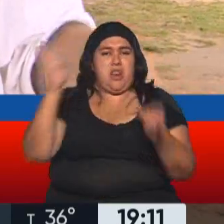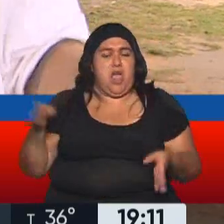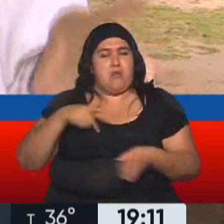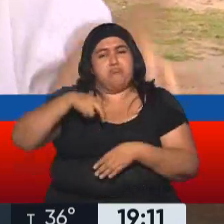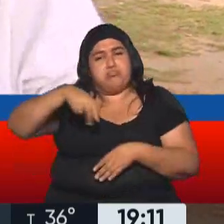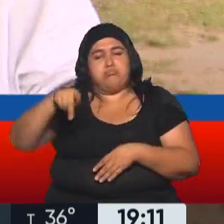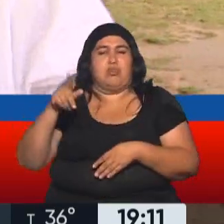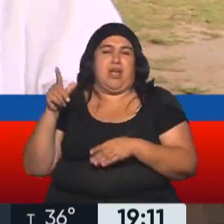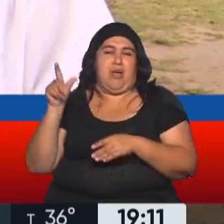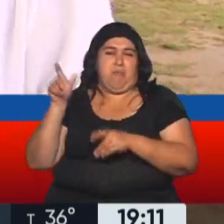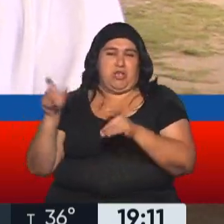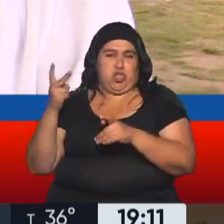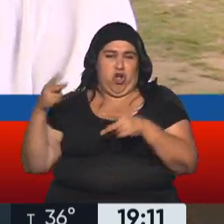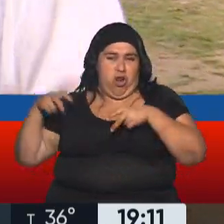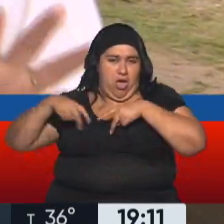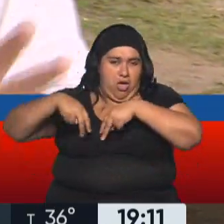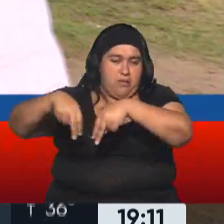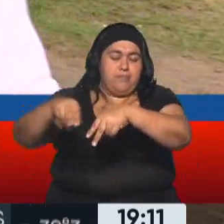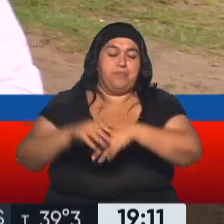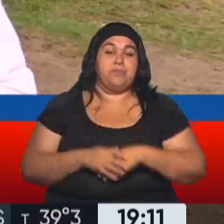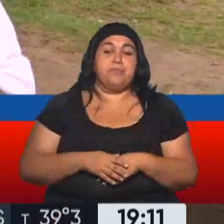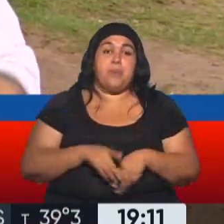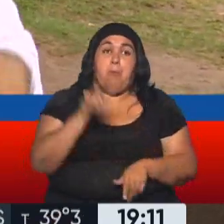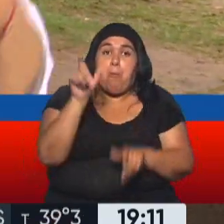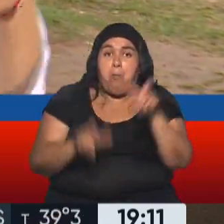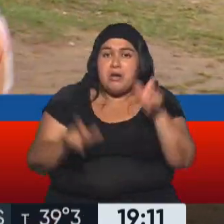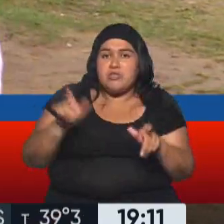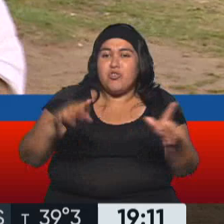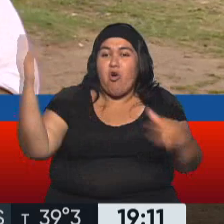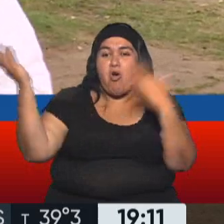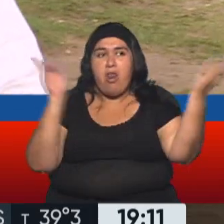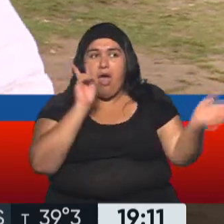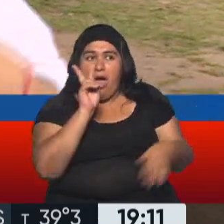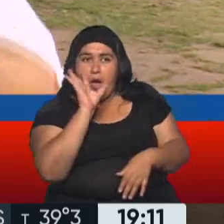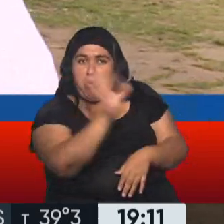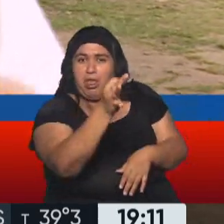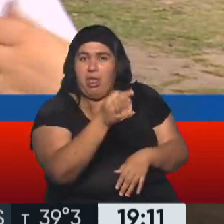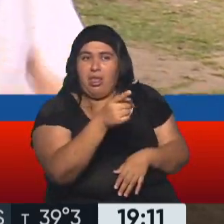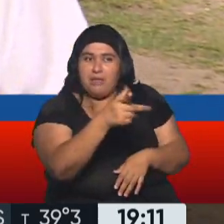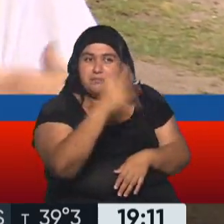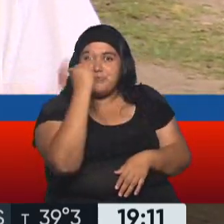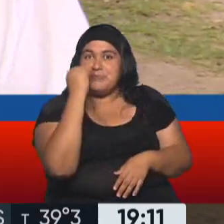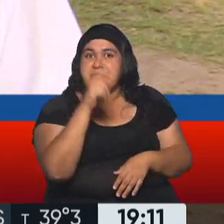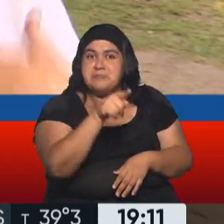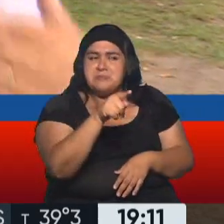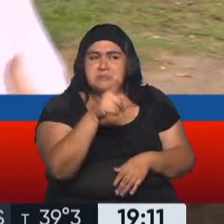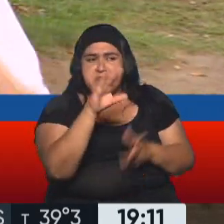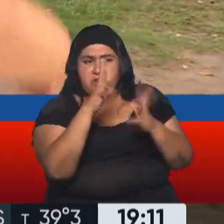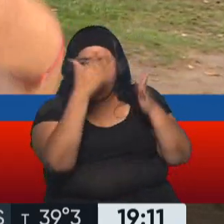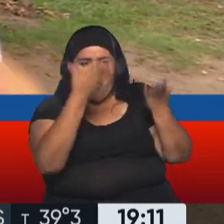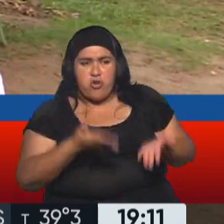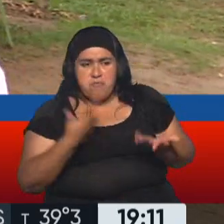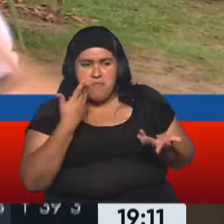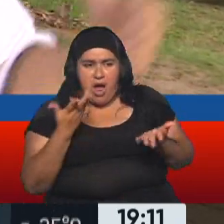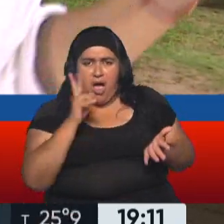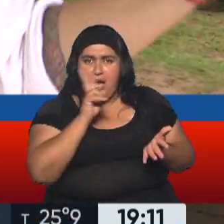dos personas en la zona de Escobar. Pero los vecinos, una vez que la reconocieron en la televisión y vieron en qué estado se encontraba y su foto